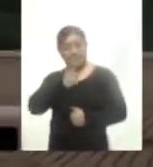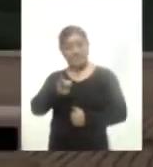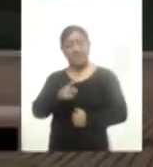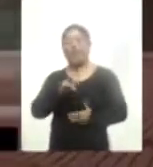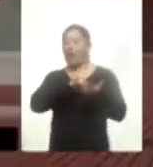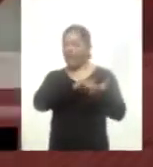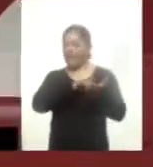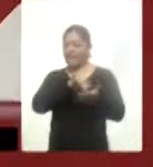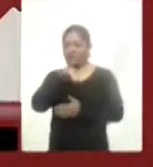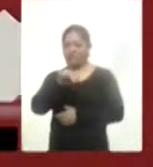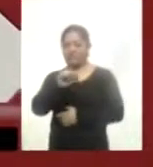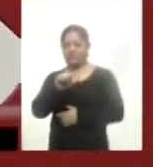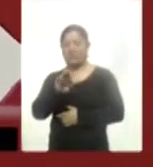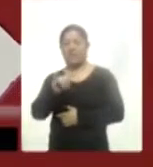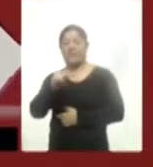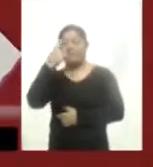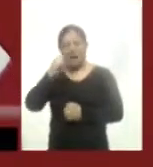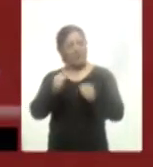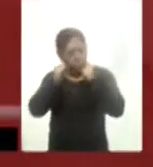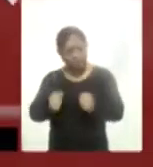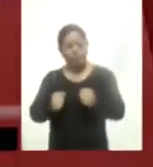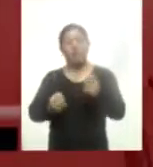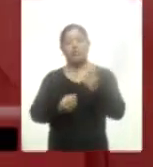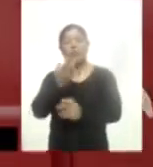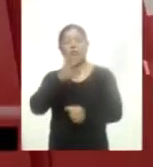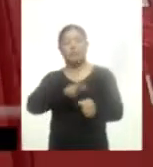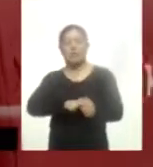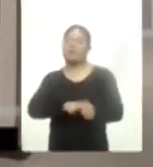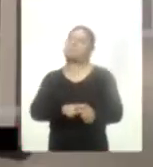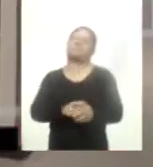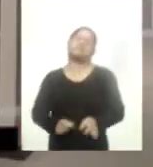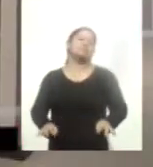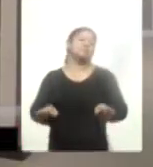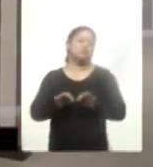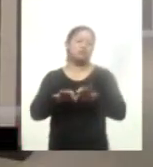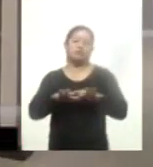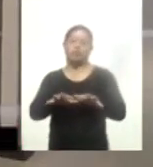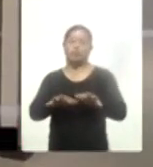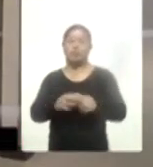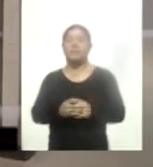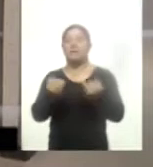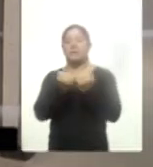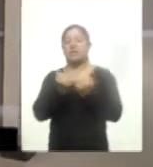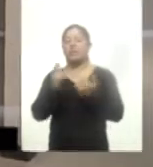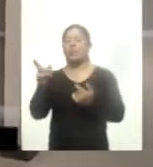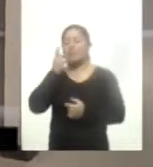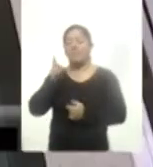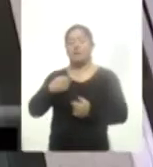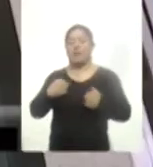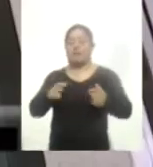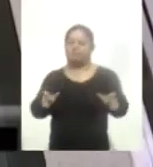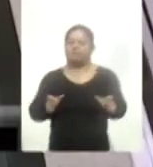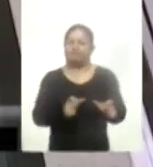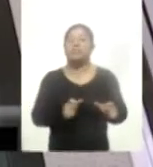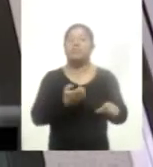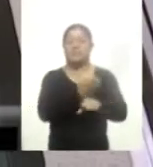Insabi para consolidar la construcción del nuevo Hospital General de Tlaxcala ha sido fundamental, al tiempo que destacó el respaldo del instituto para que el estado